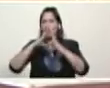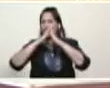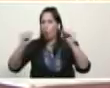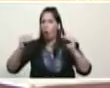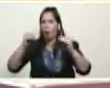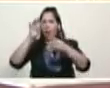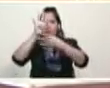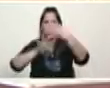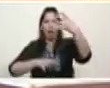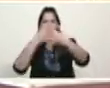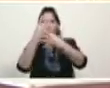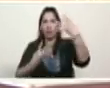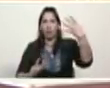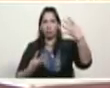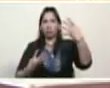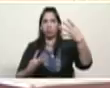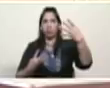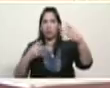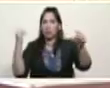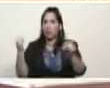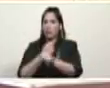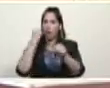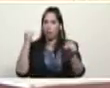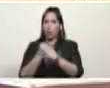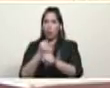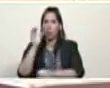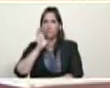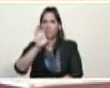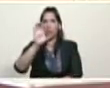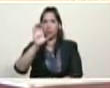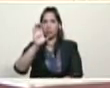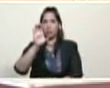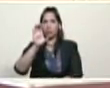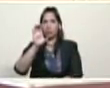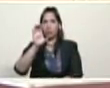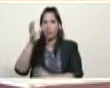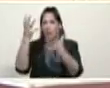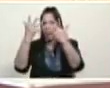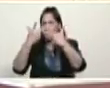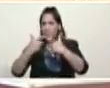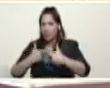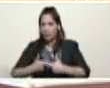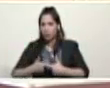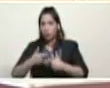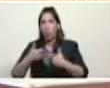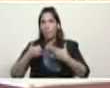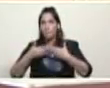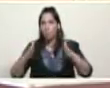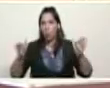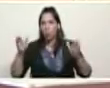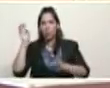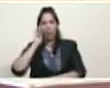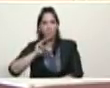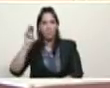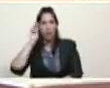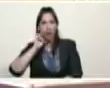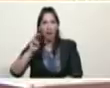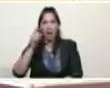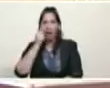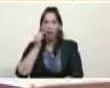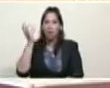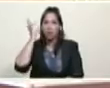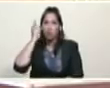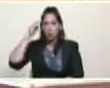tablas salariales del país, de los trabajadores, de la administración pública, de los maestros, las maestras, los